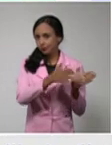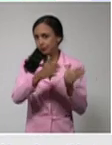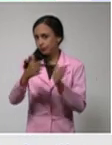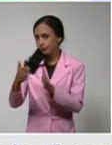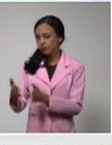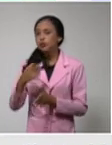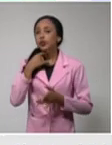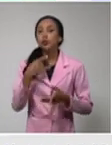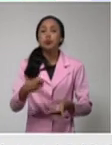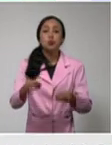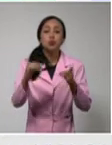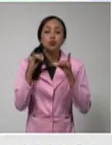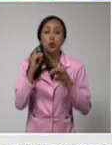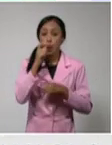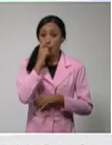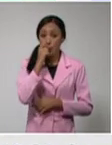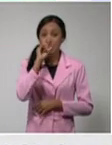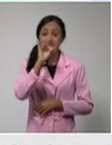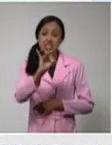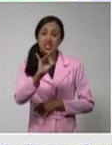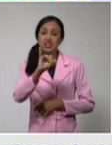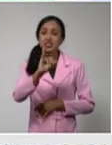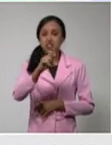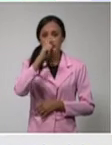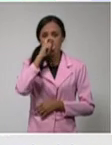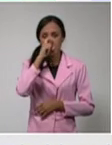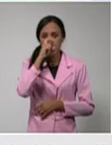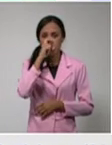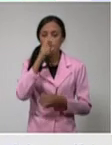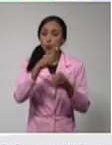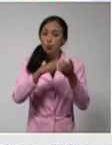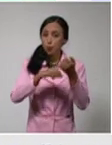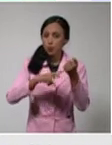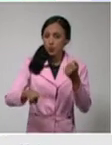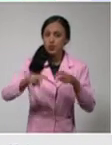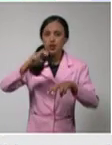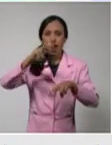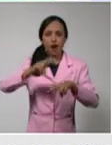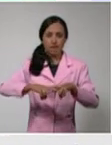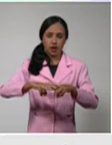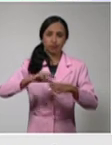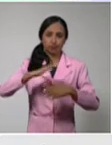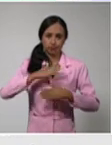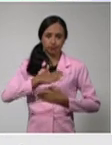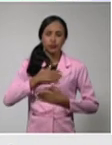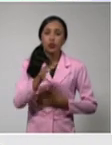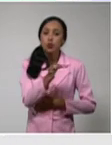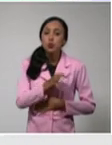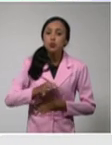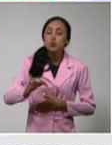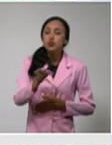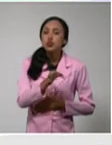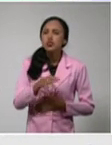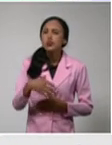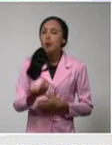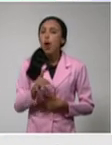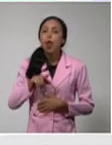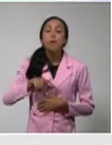76 años de edad, de la provincia de La Habana, del municipio de Bolleros,